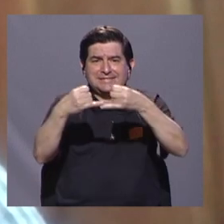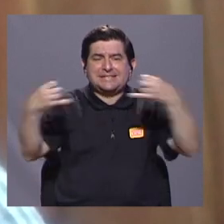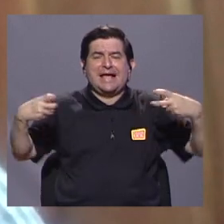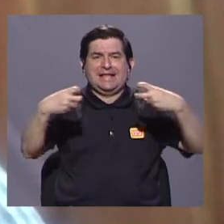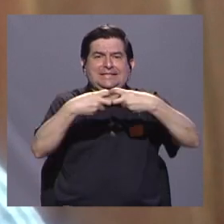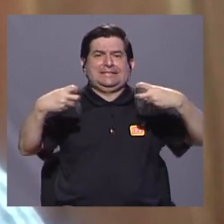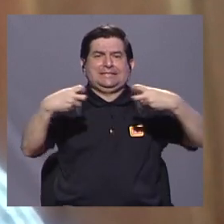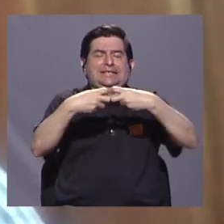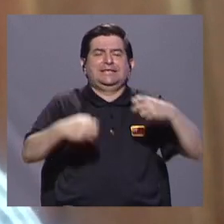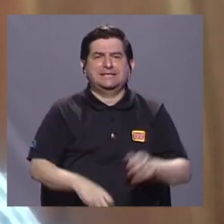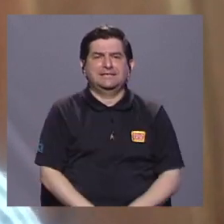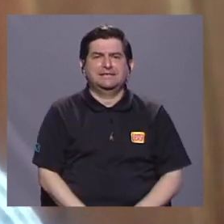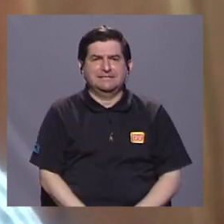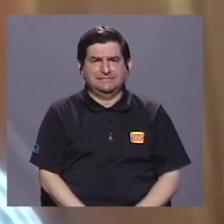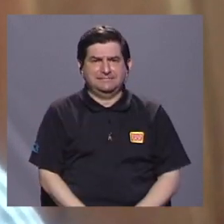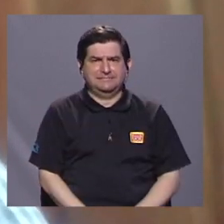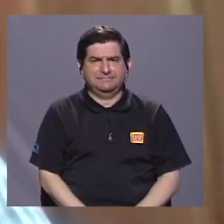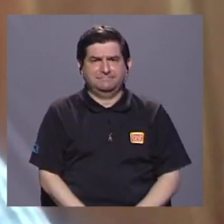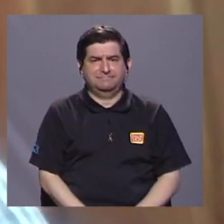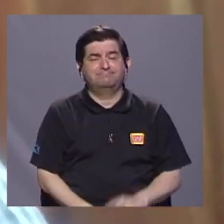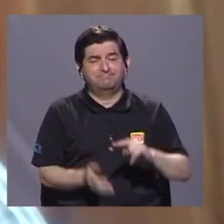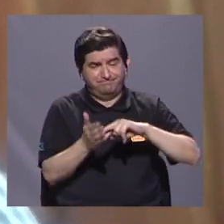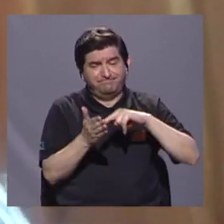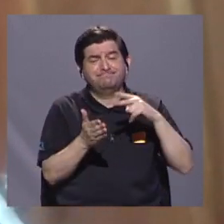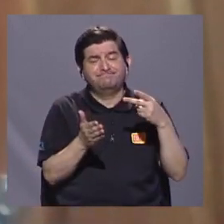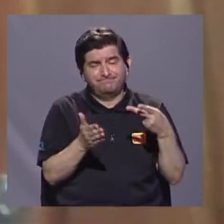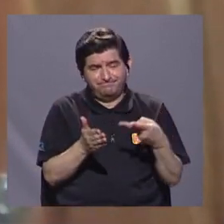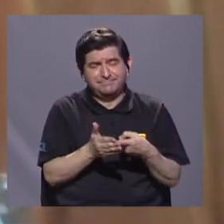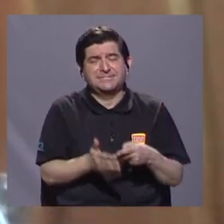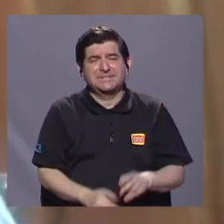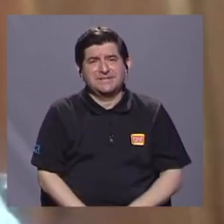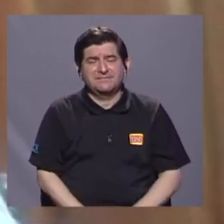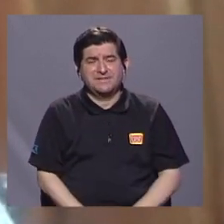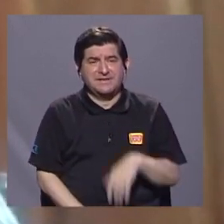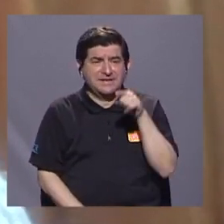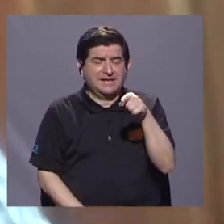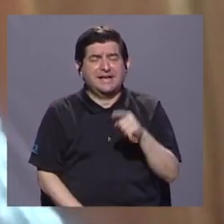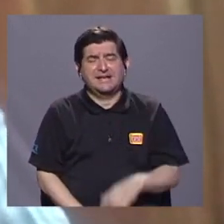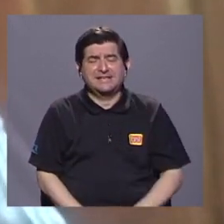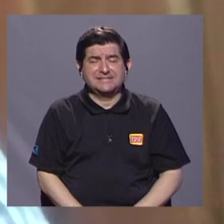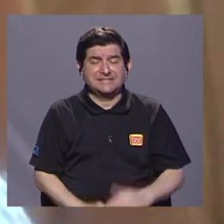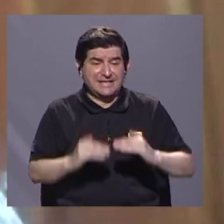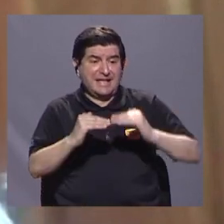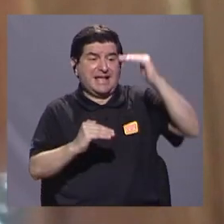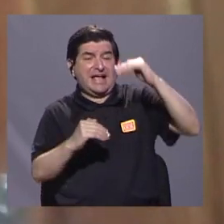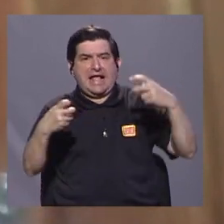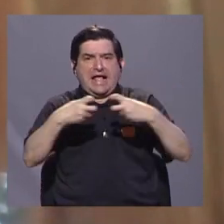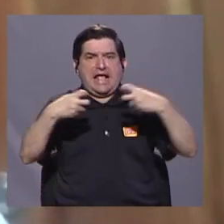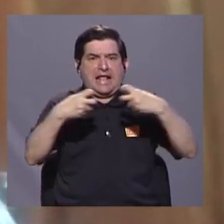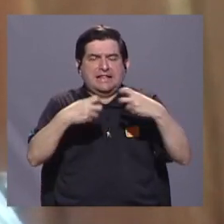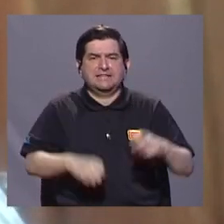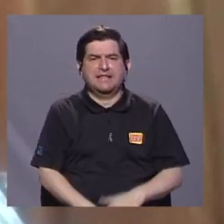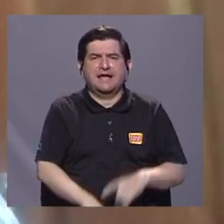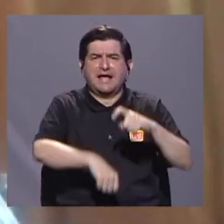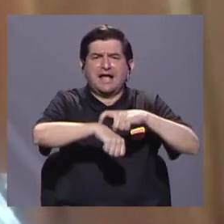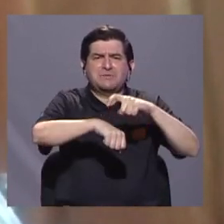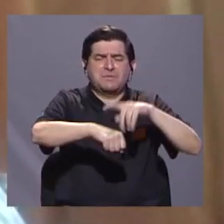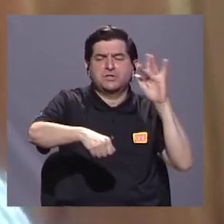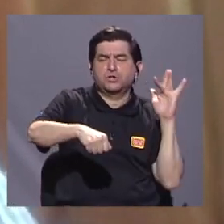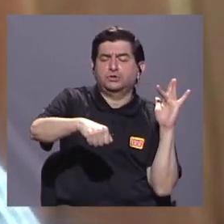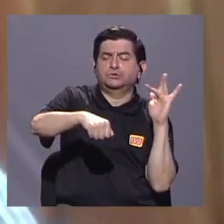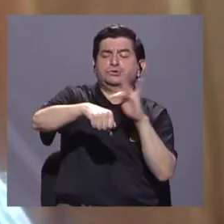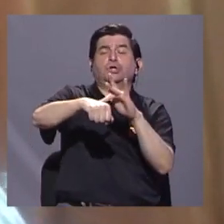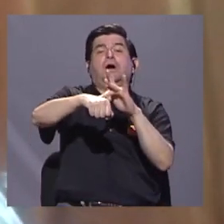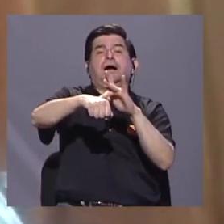que conllevan precisamente esos altos voltajes y que una vez que hacen este contacto